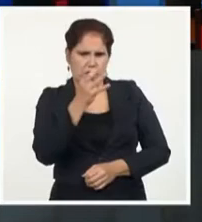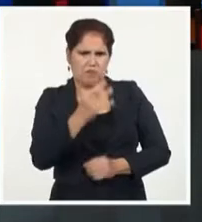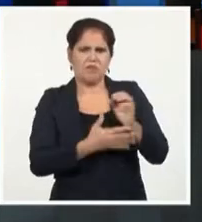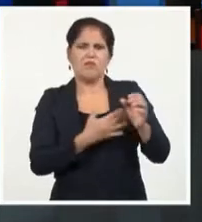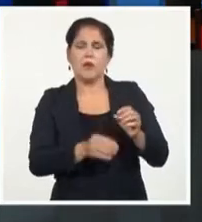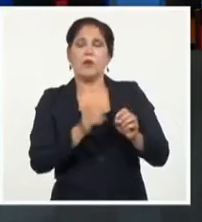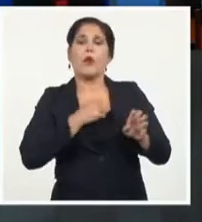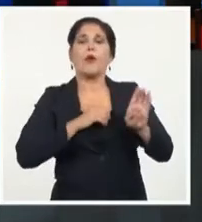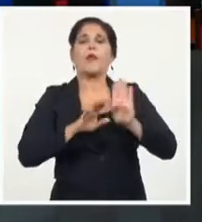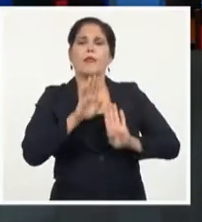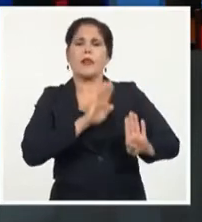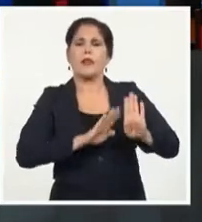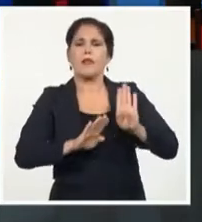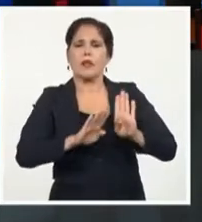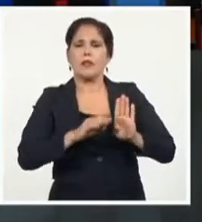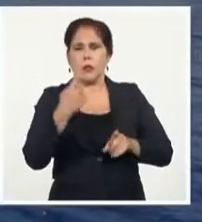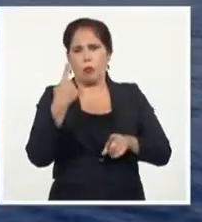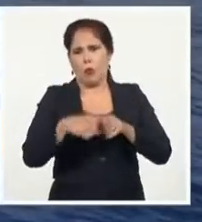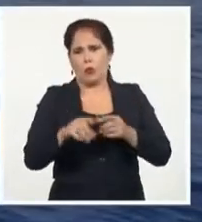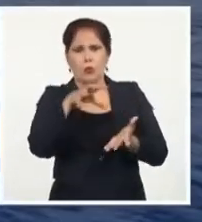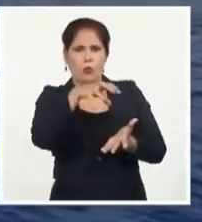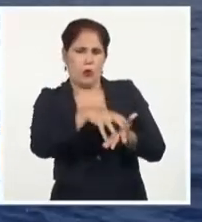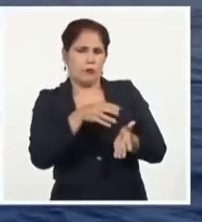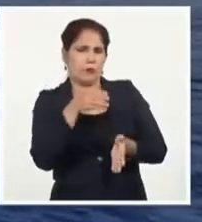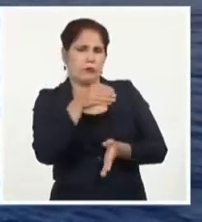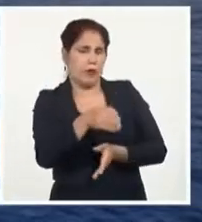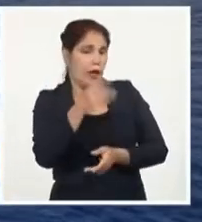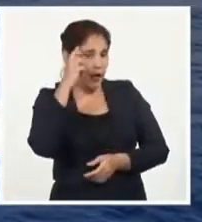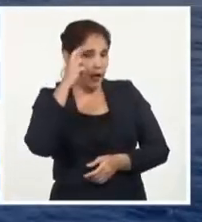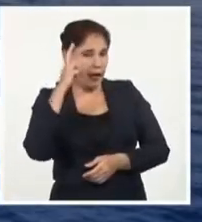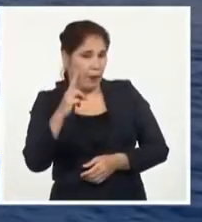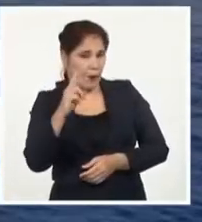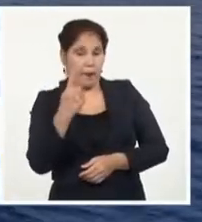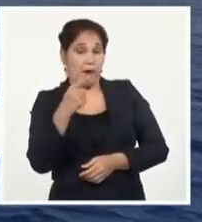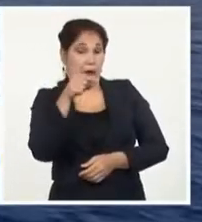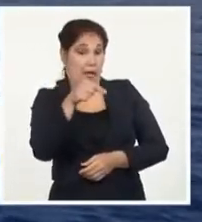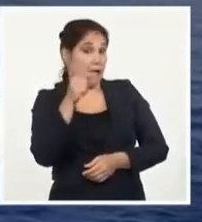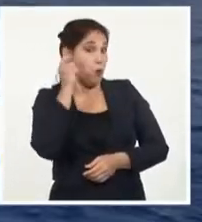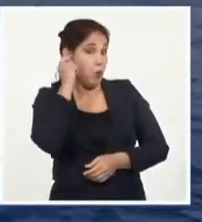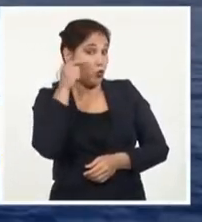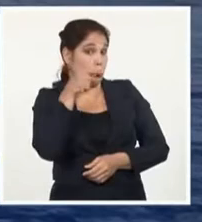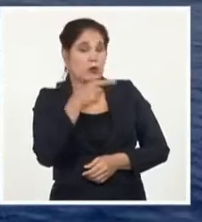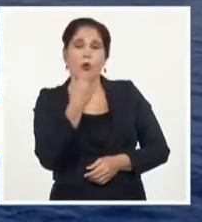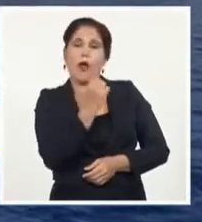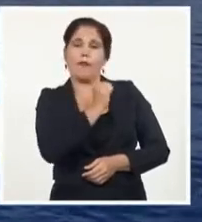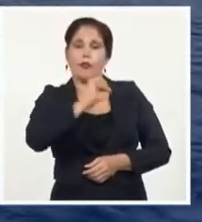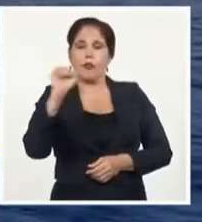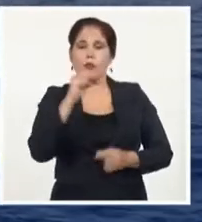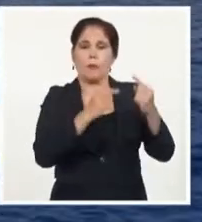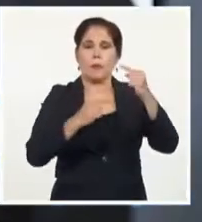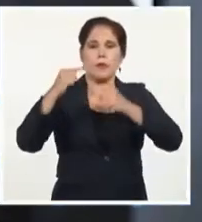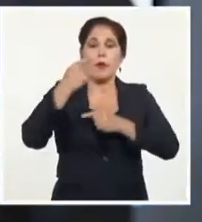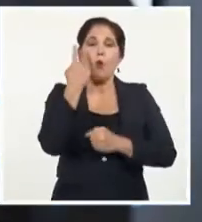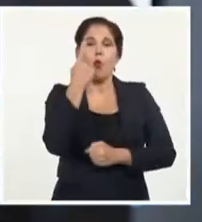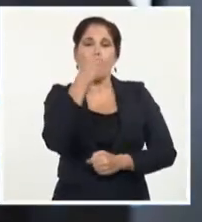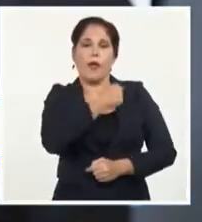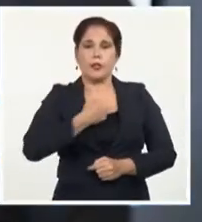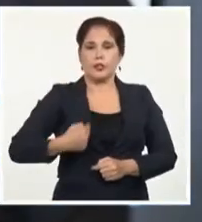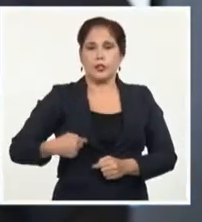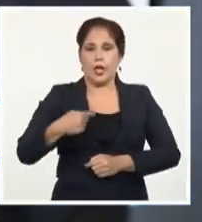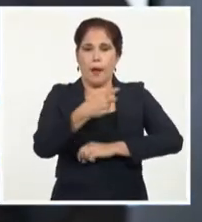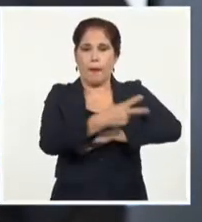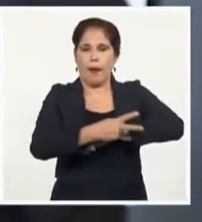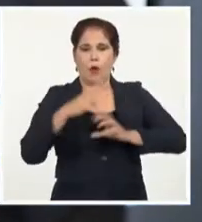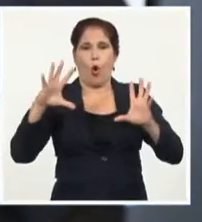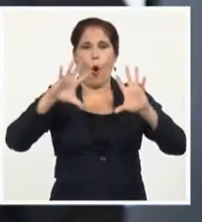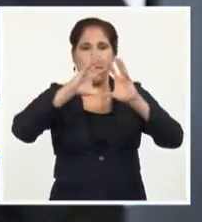que defendió su paso por Taipei. Recordemos, Pekín consideró la presencia de Pelosi como una violación al principio de una sola China y de